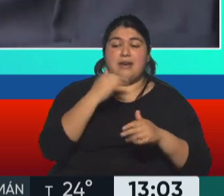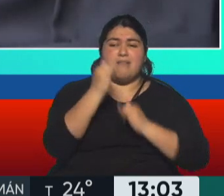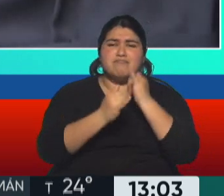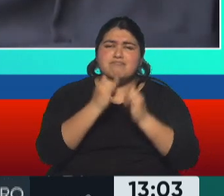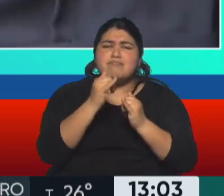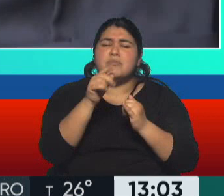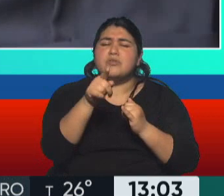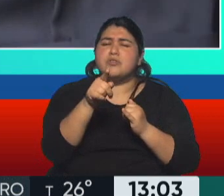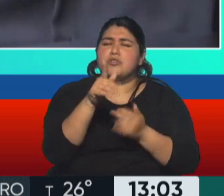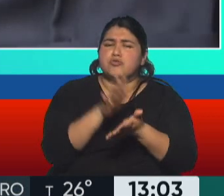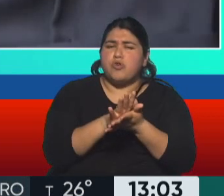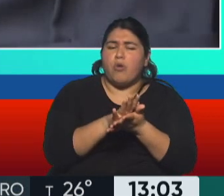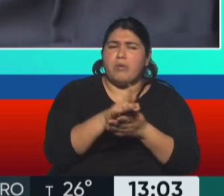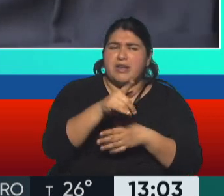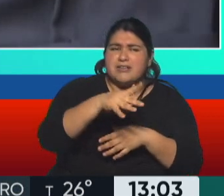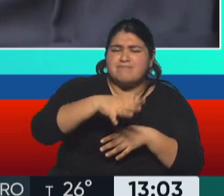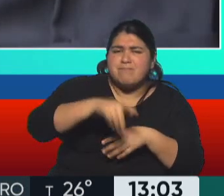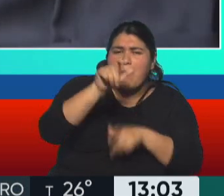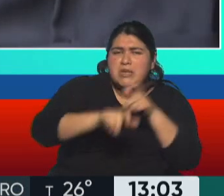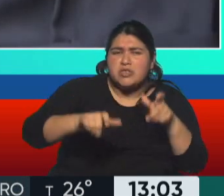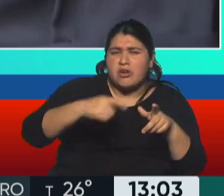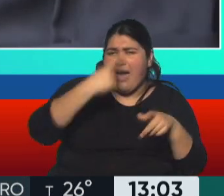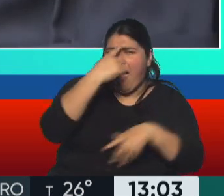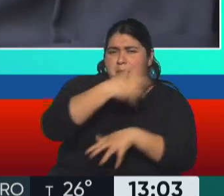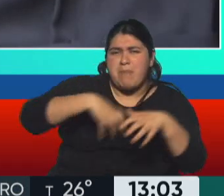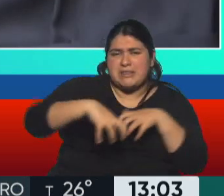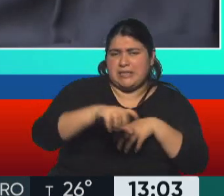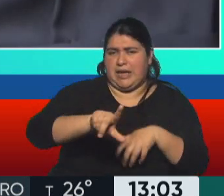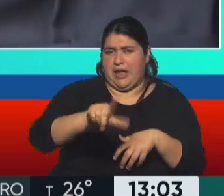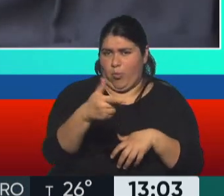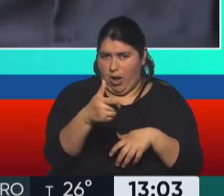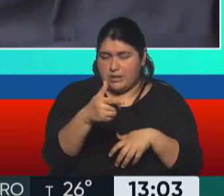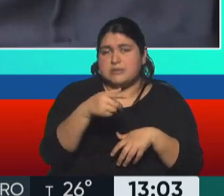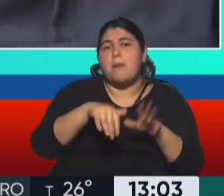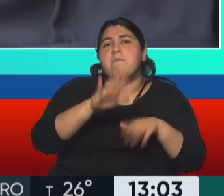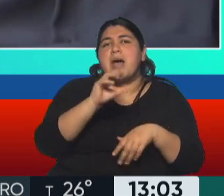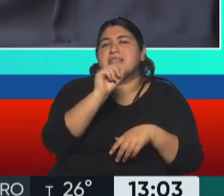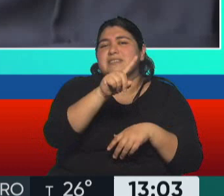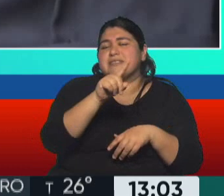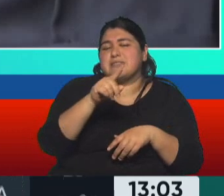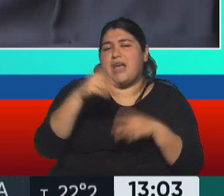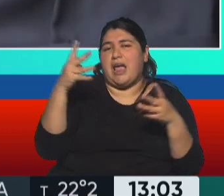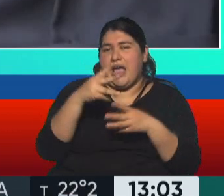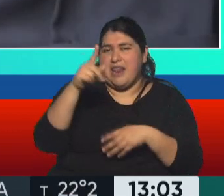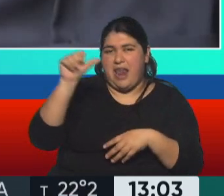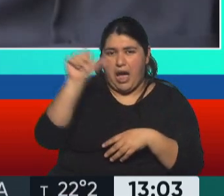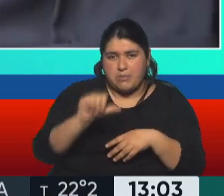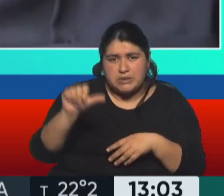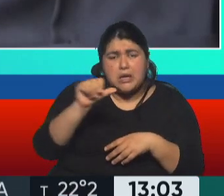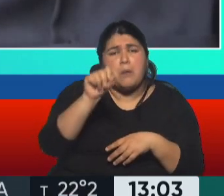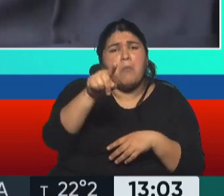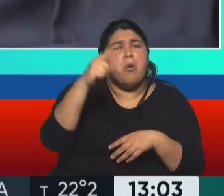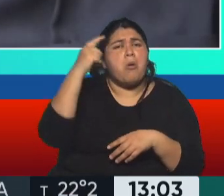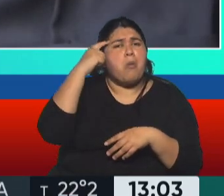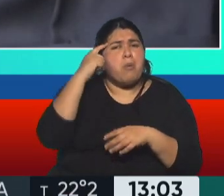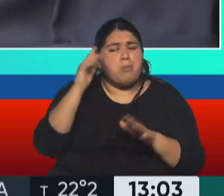apatía, desinterés social con el tema justamente de la guerra en Afganistán. ¿Cómo crees que